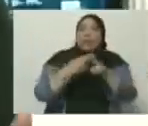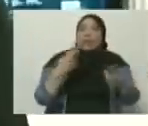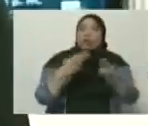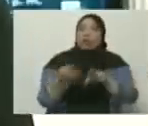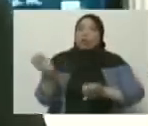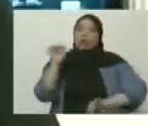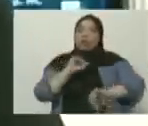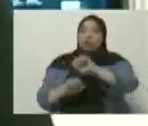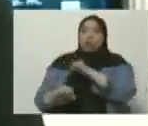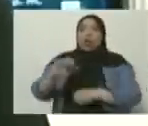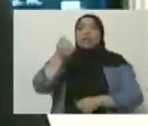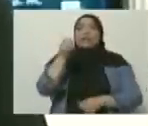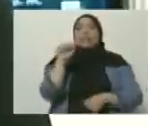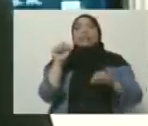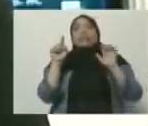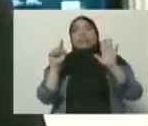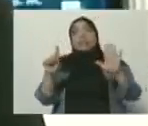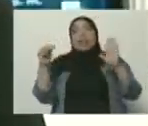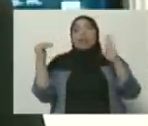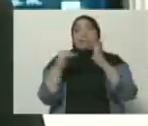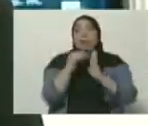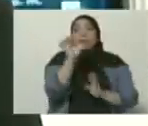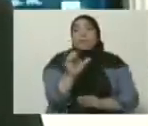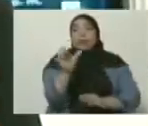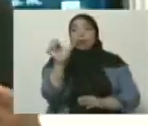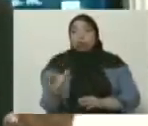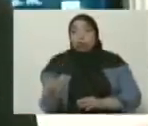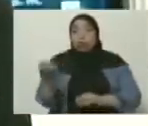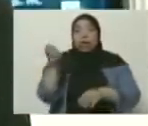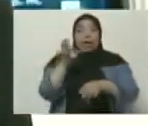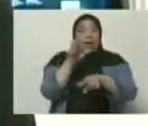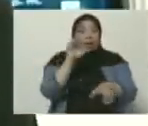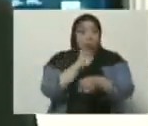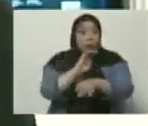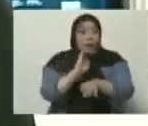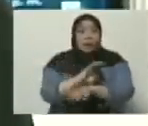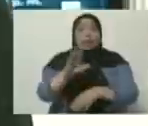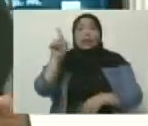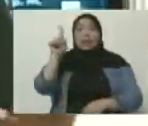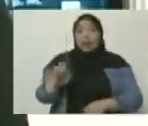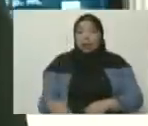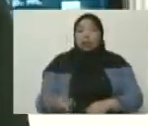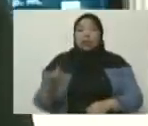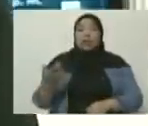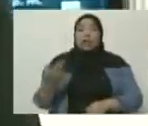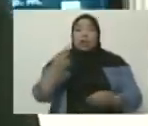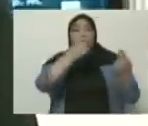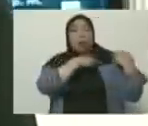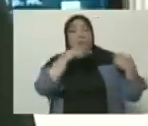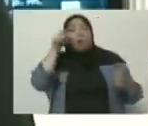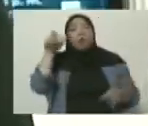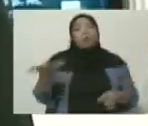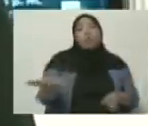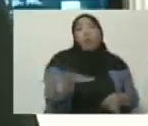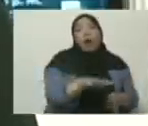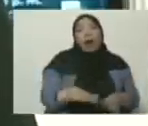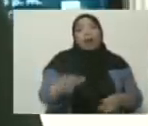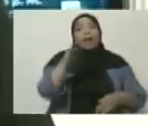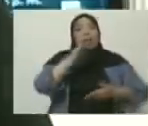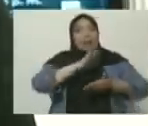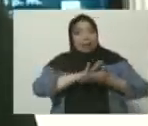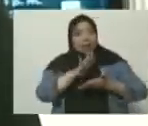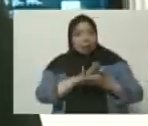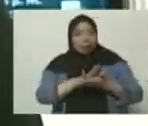16 mil funcionarios para garantizar la seguridad de todo el pueblo venezolano. Además, han llamado a las autoridades y al pueblo venezolano a mantener la calma.